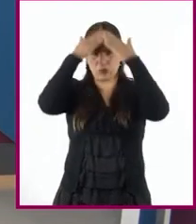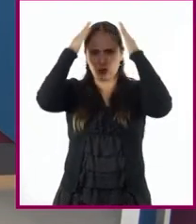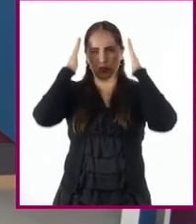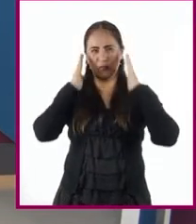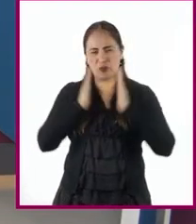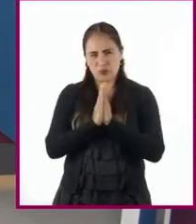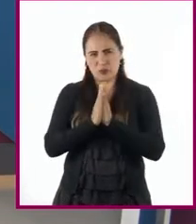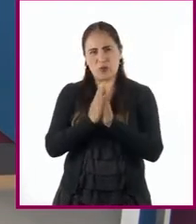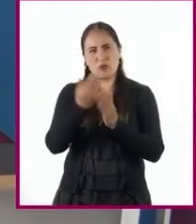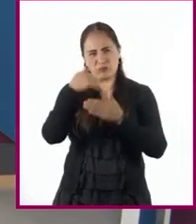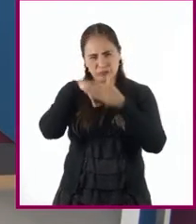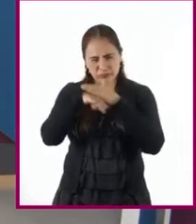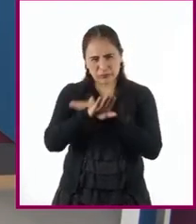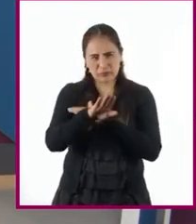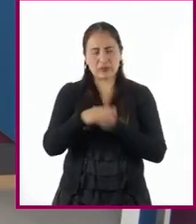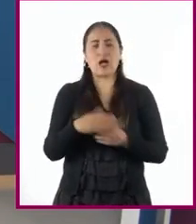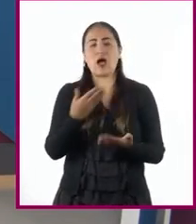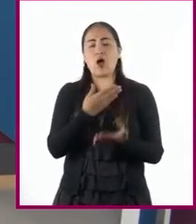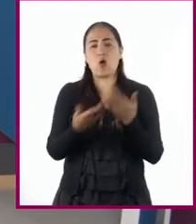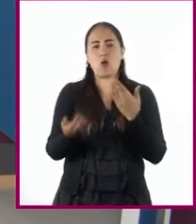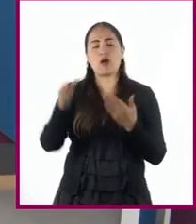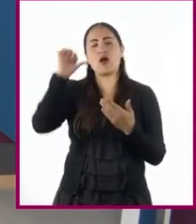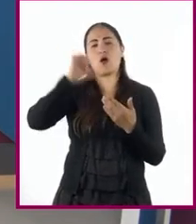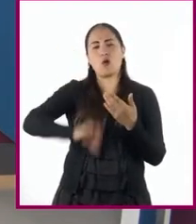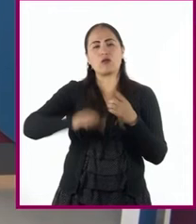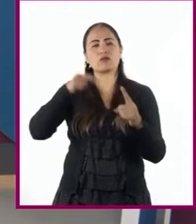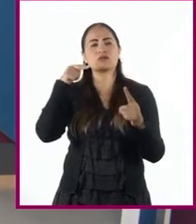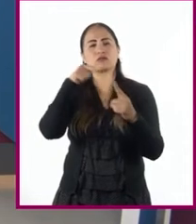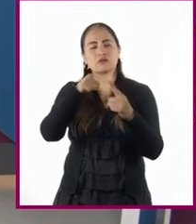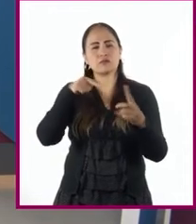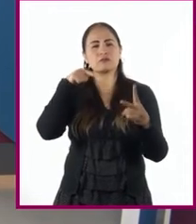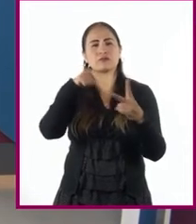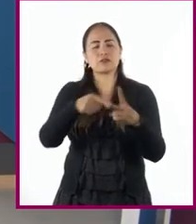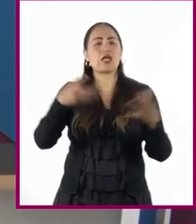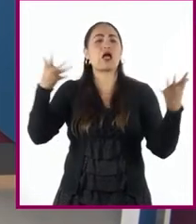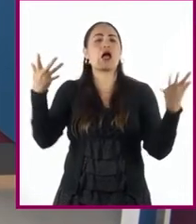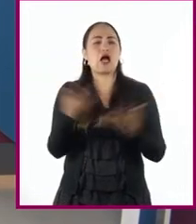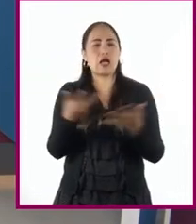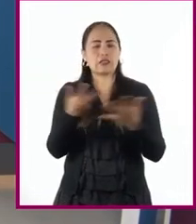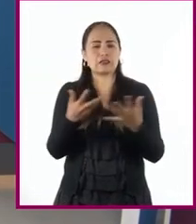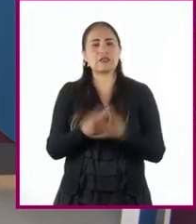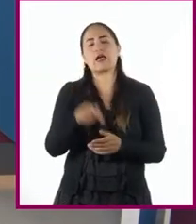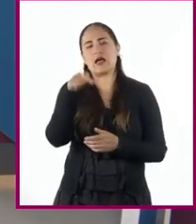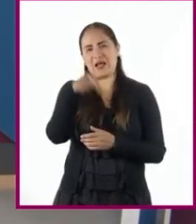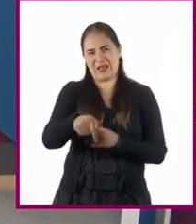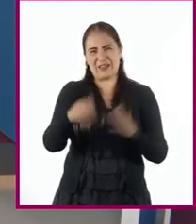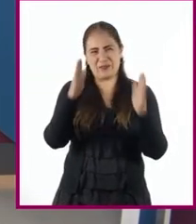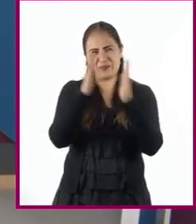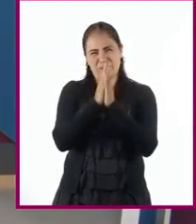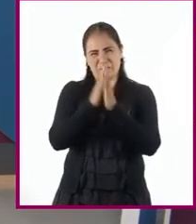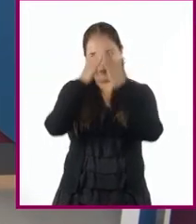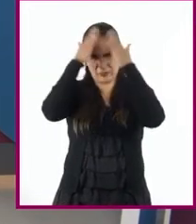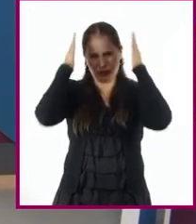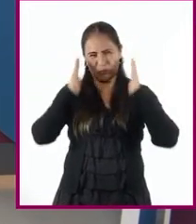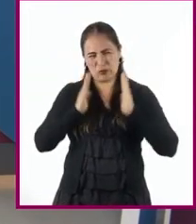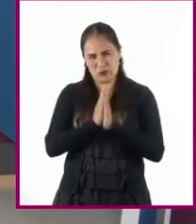En la sesión de hoy nos enfocaremos en abordar las prácticas en torno a la vida laica y en la próxima sesión